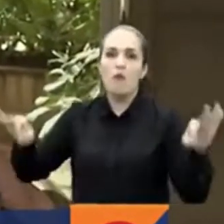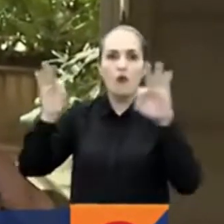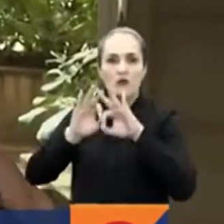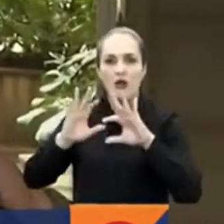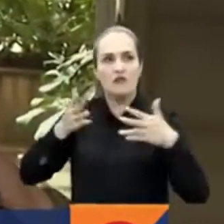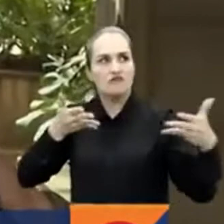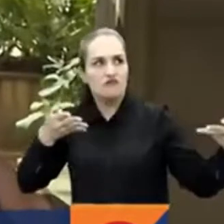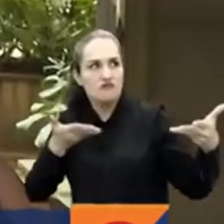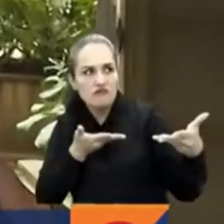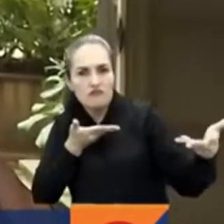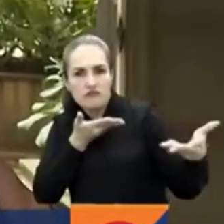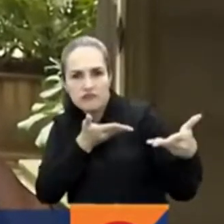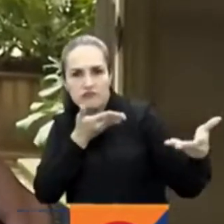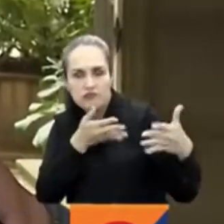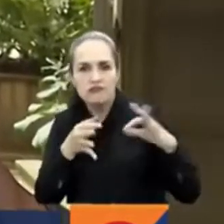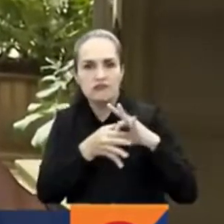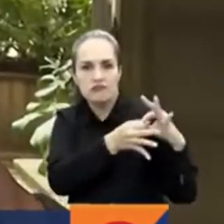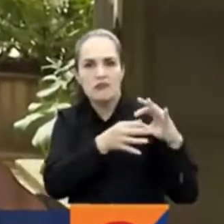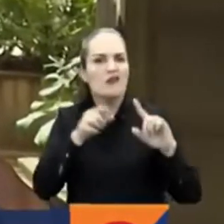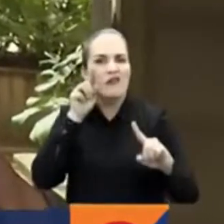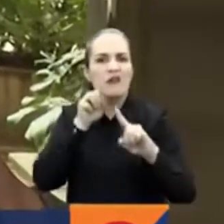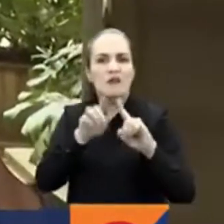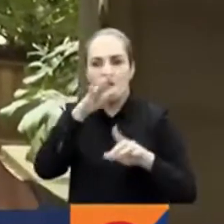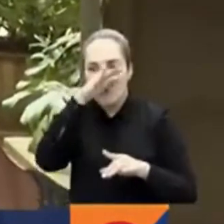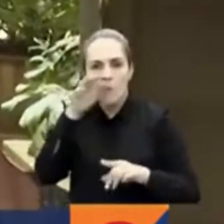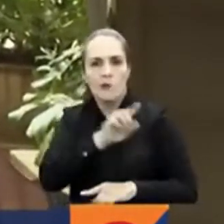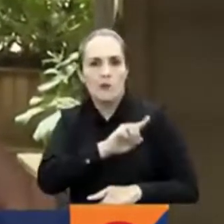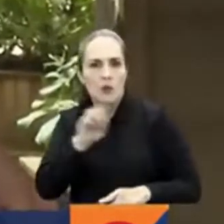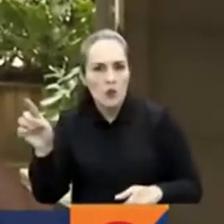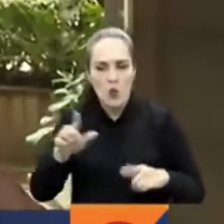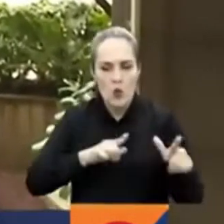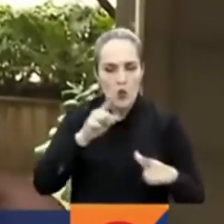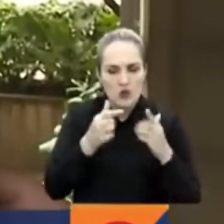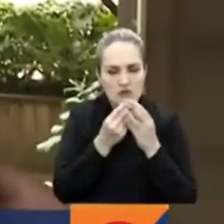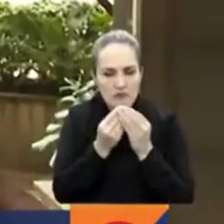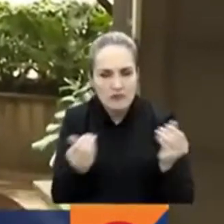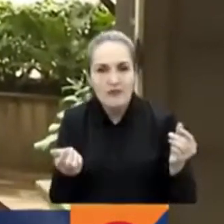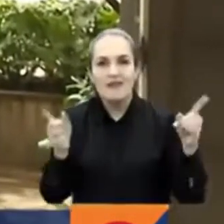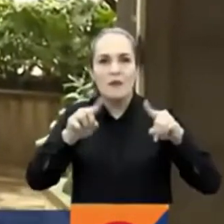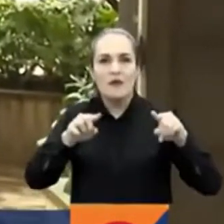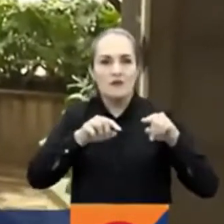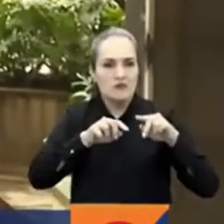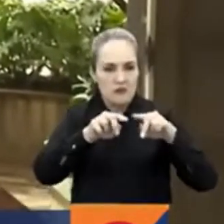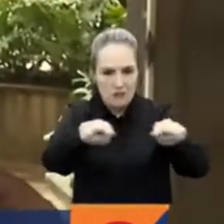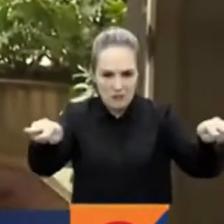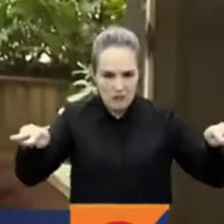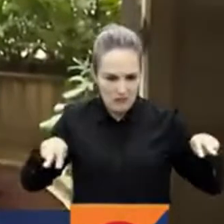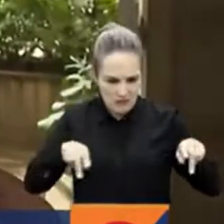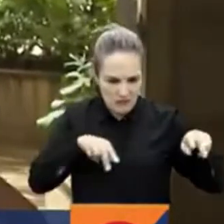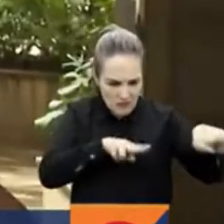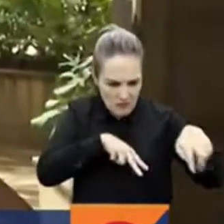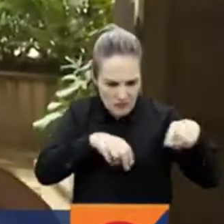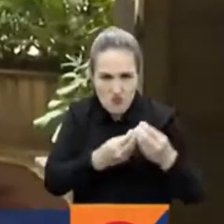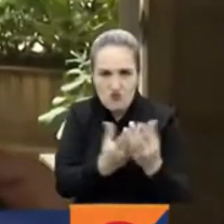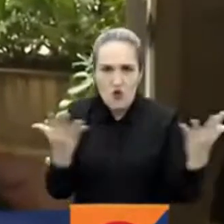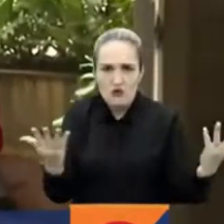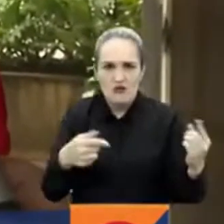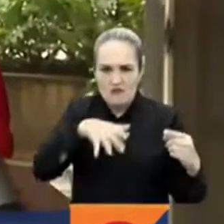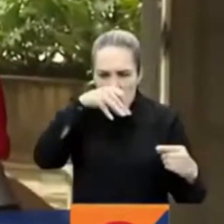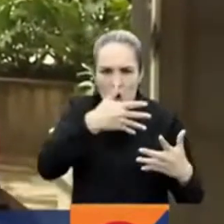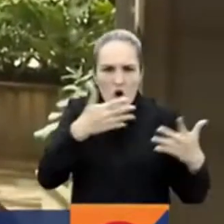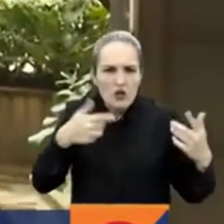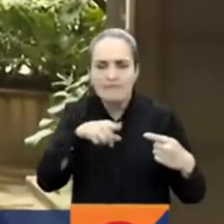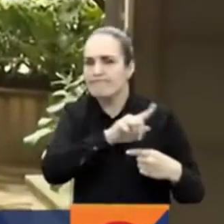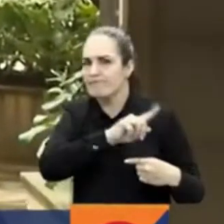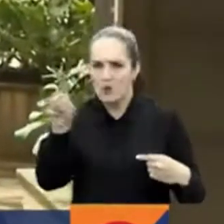cooperación en la lucha contra el narcotráfico, en la reducción del área sembrada, el fortalecimiento institucional, las